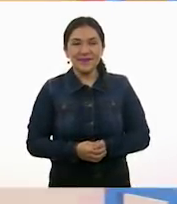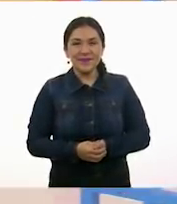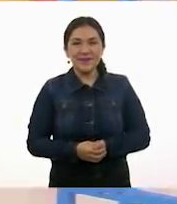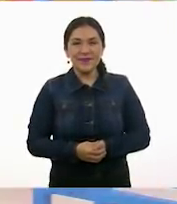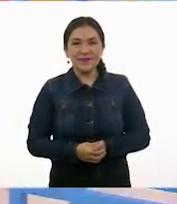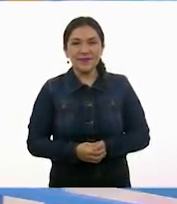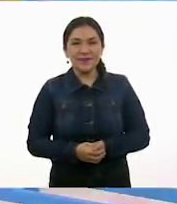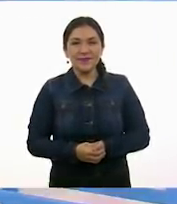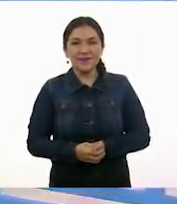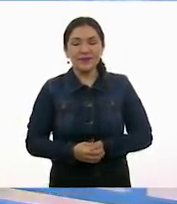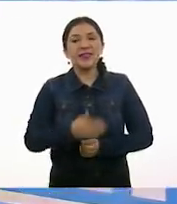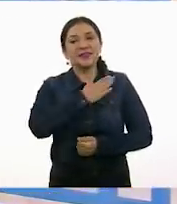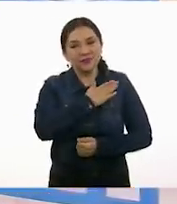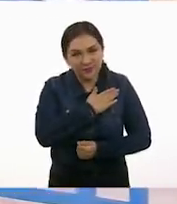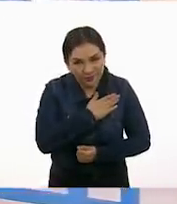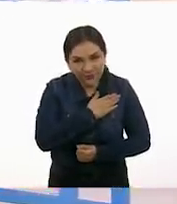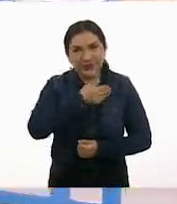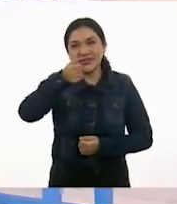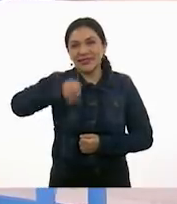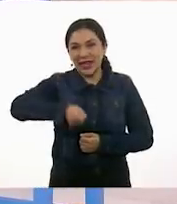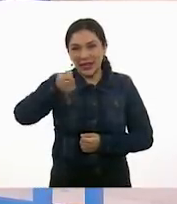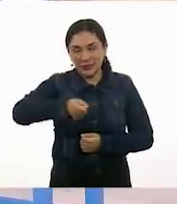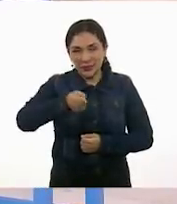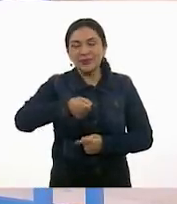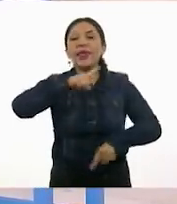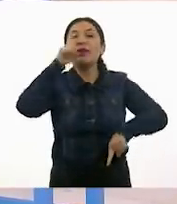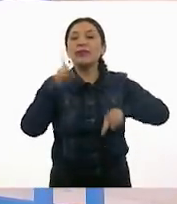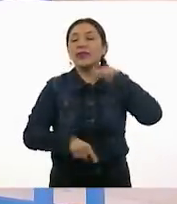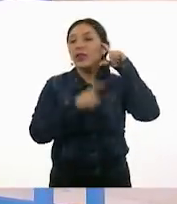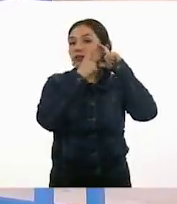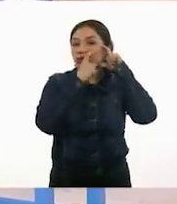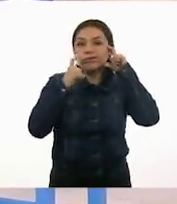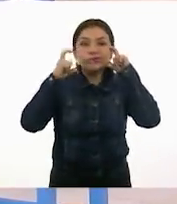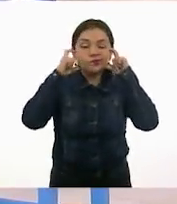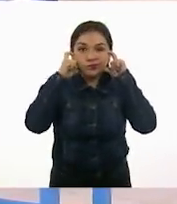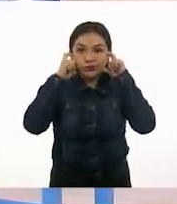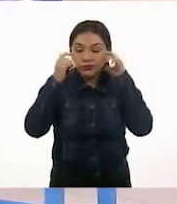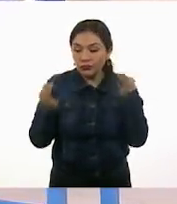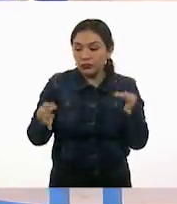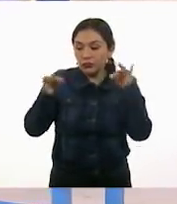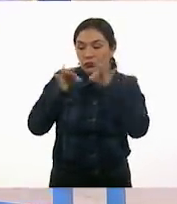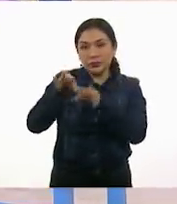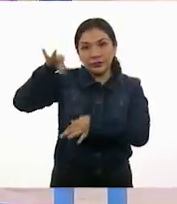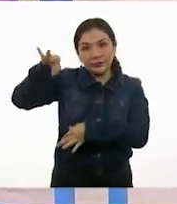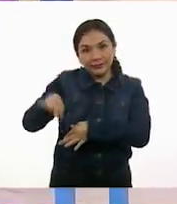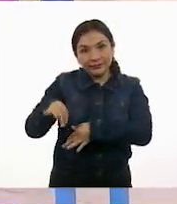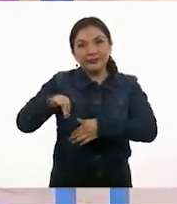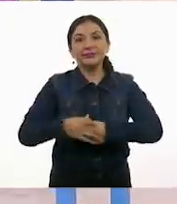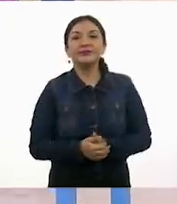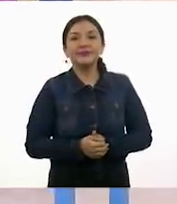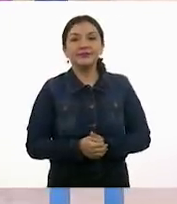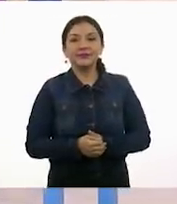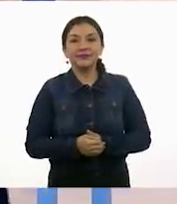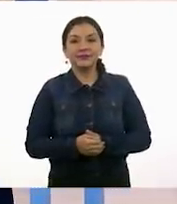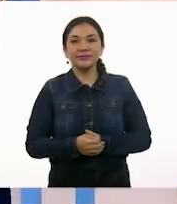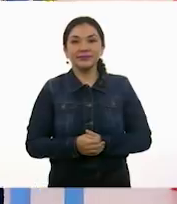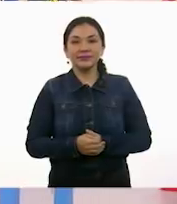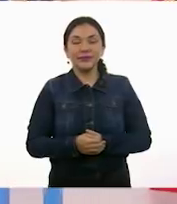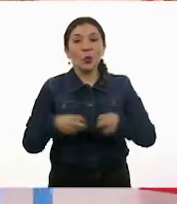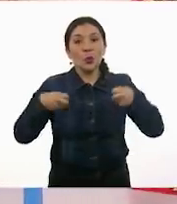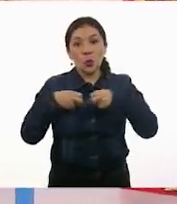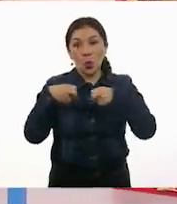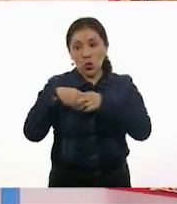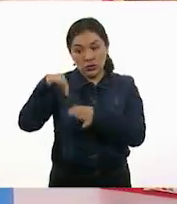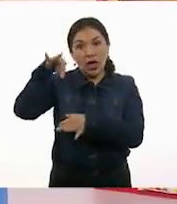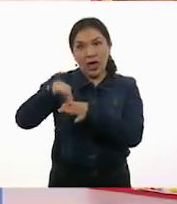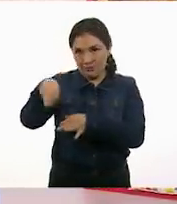Te saludo y me quito el cubrebocas. Lo dejo en la